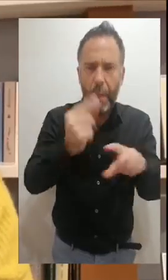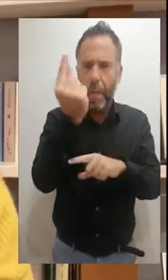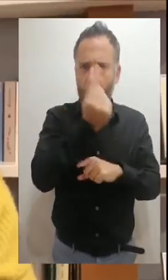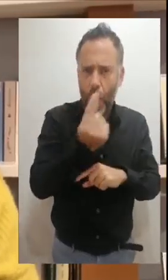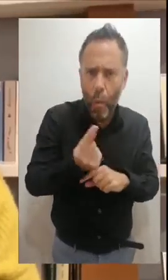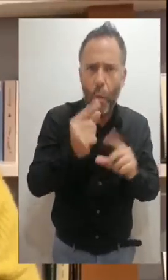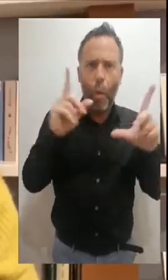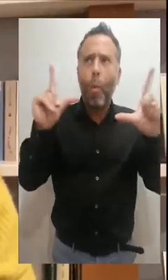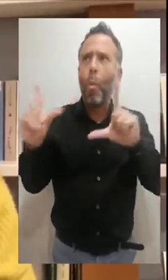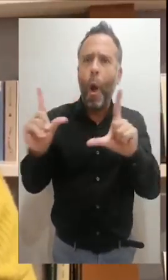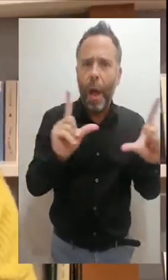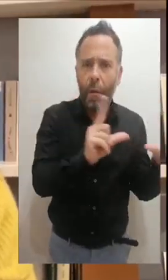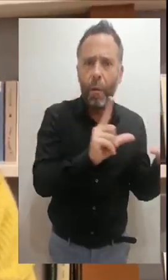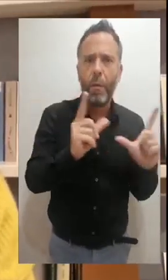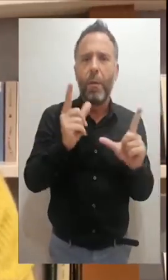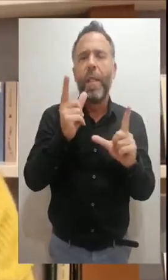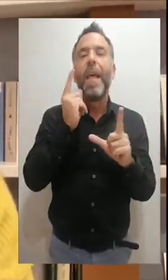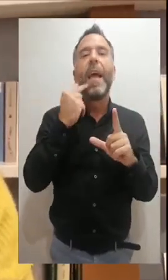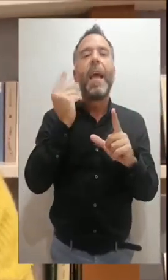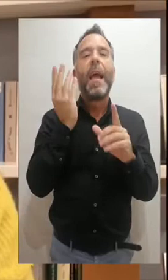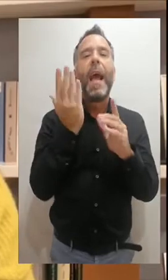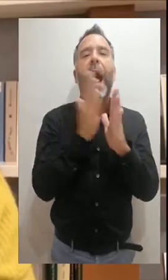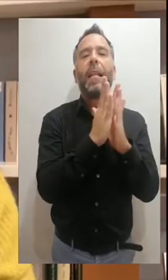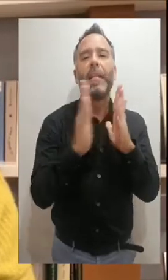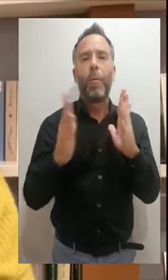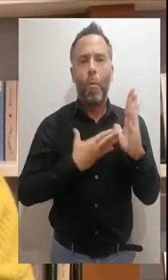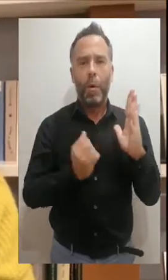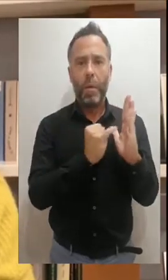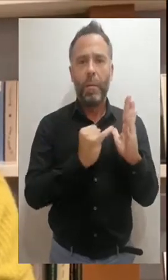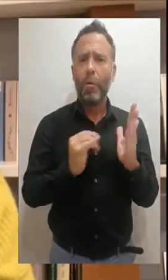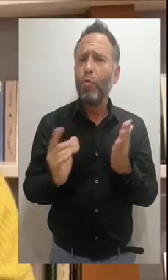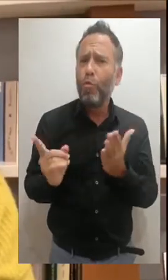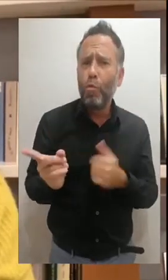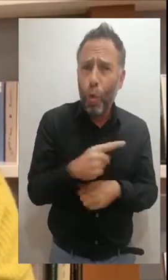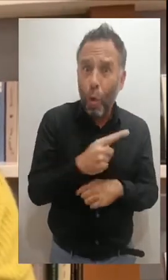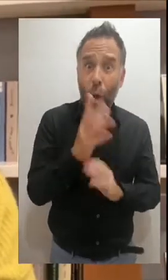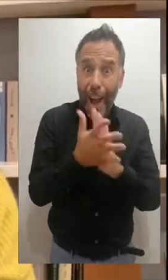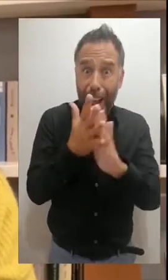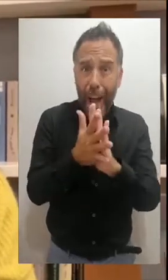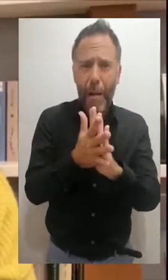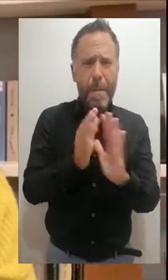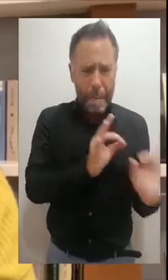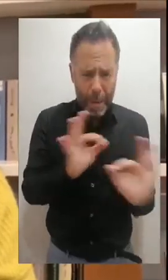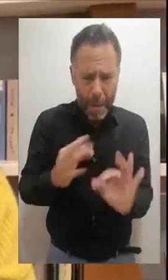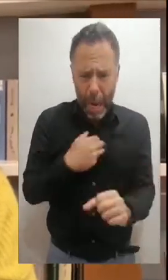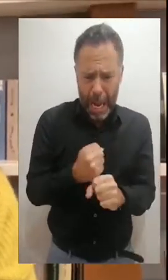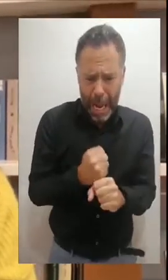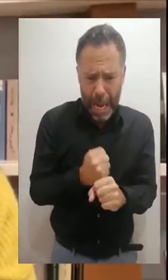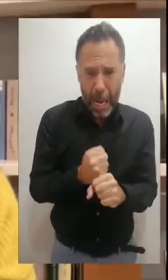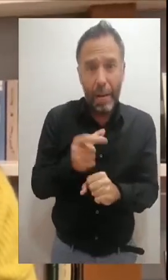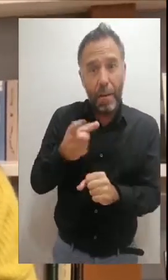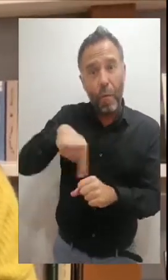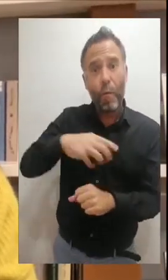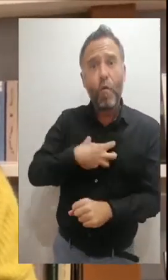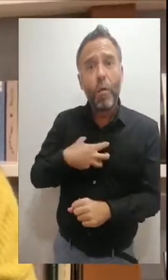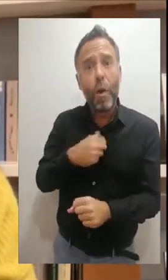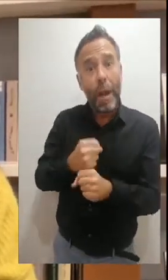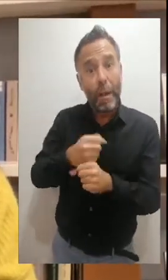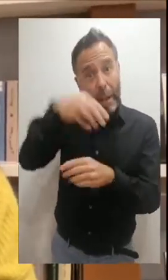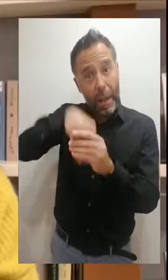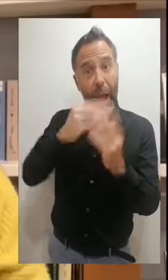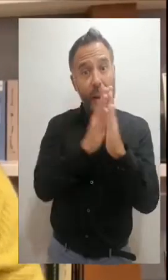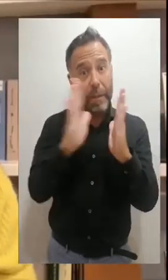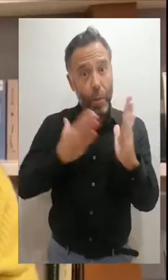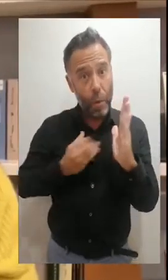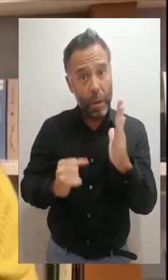por los dibujos, los cuadros, etc. del archivo. Todo esto lo han preparado los trabajadores en tiempo récord. Y podéis